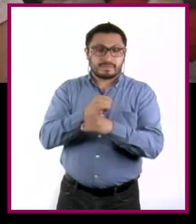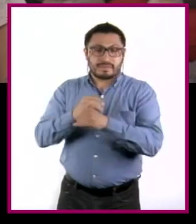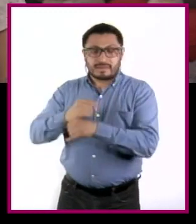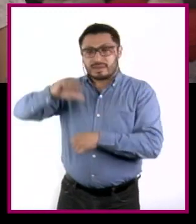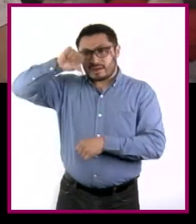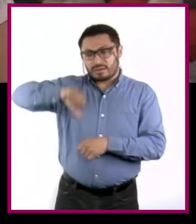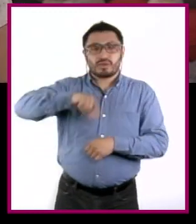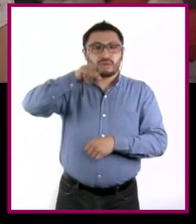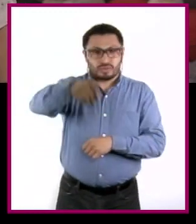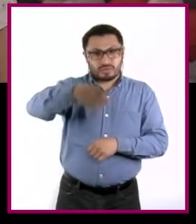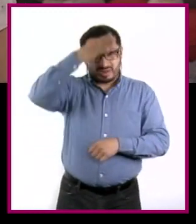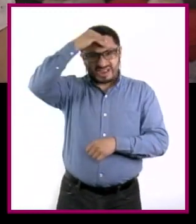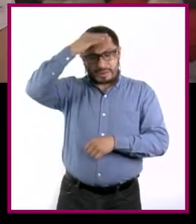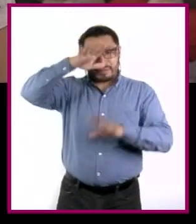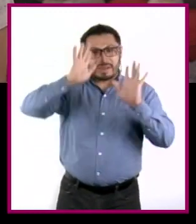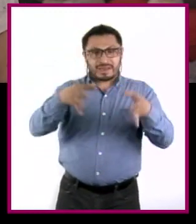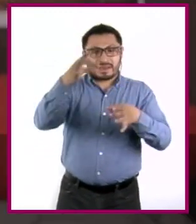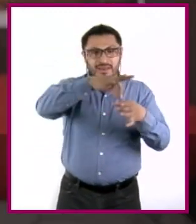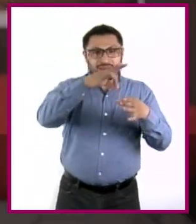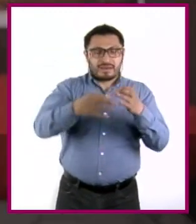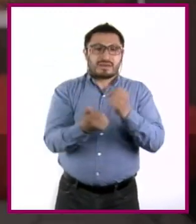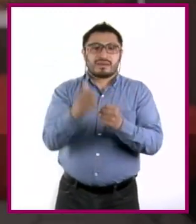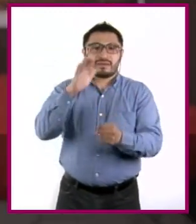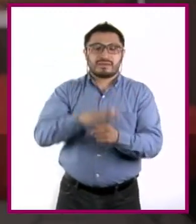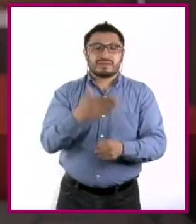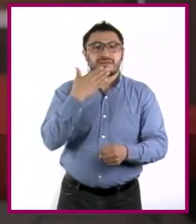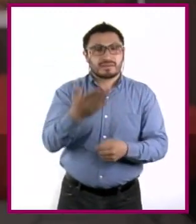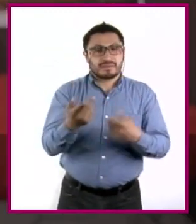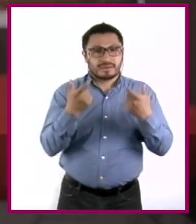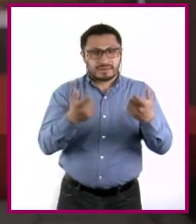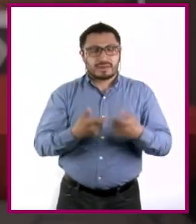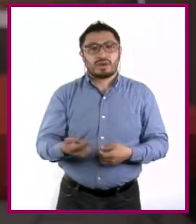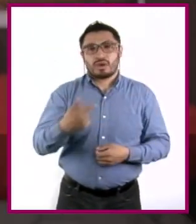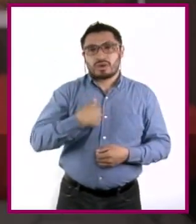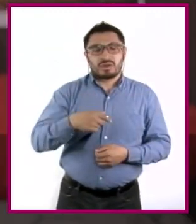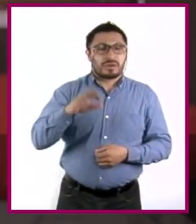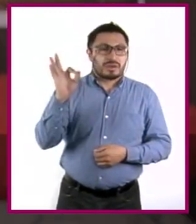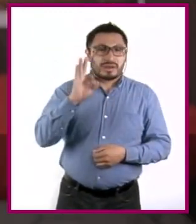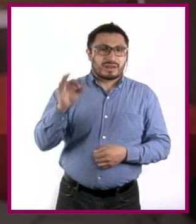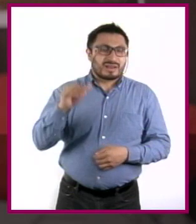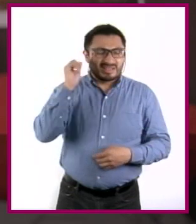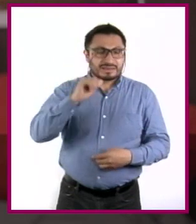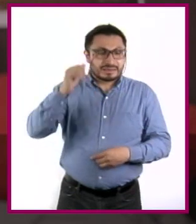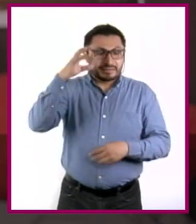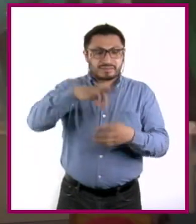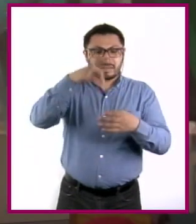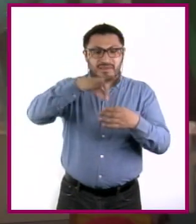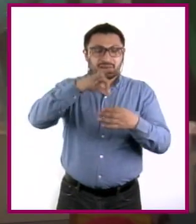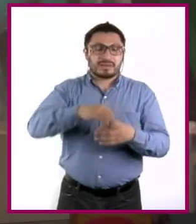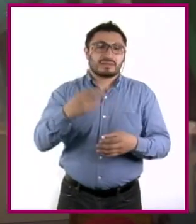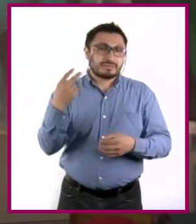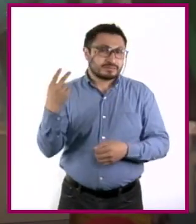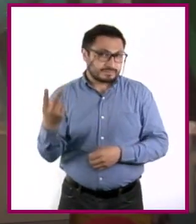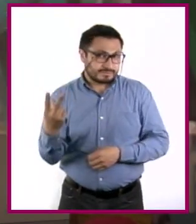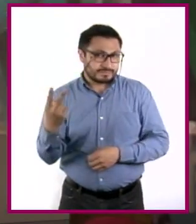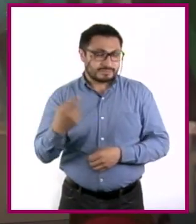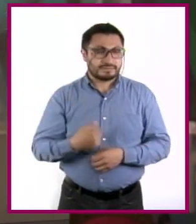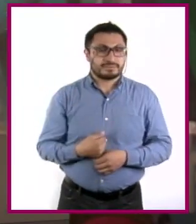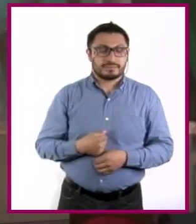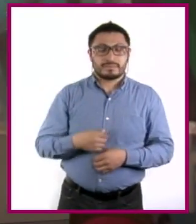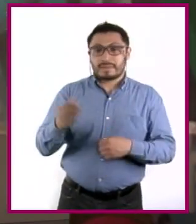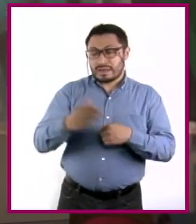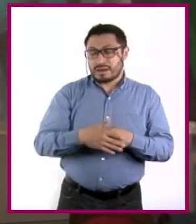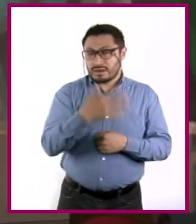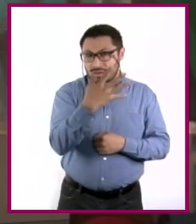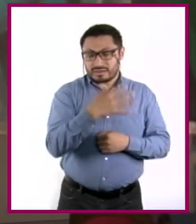vas a hacer otro y vas a administrate mejor. Yo casi nunca tengo de otra más que ahorrar. Dos. Va la quinta.